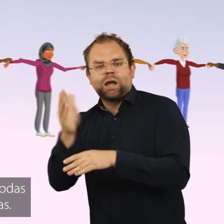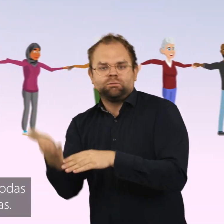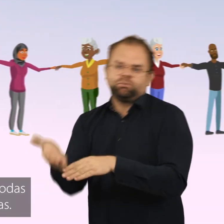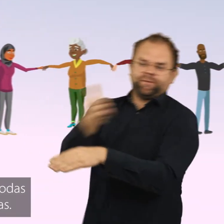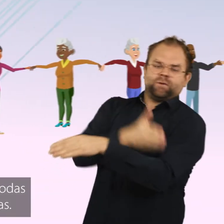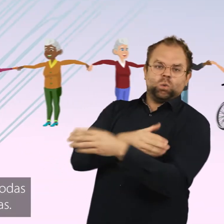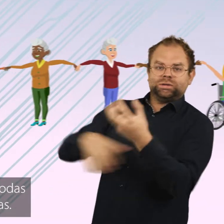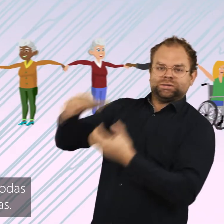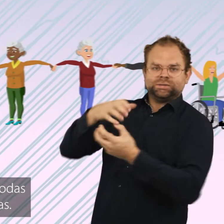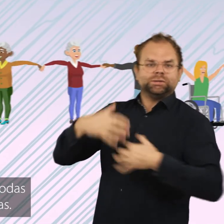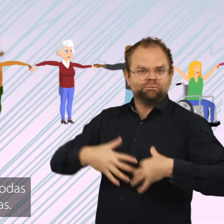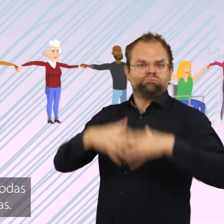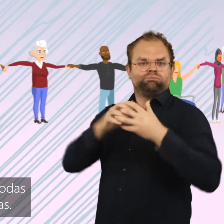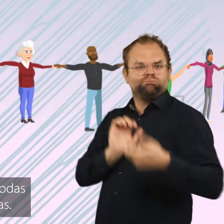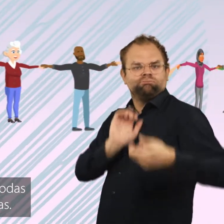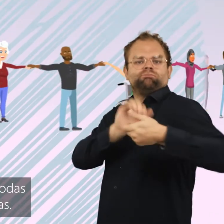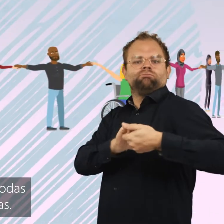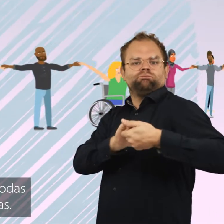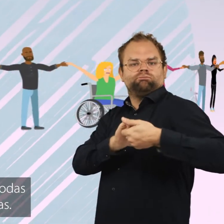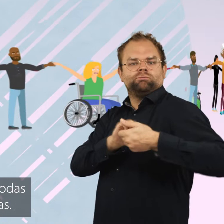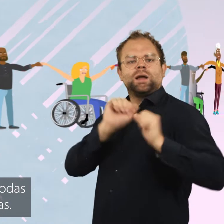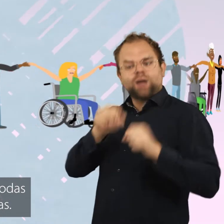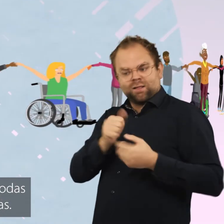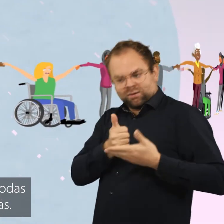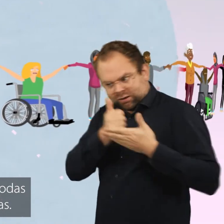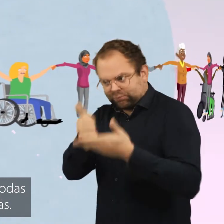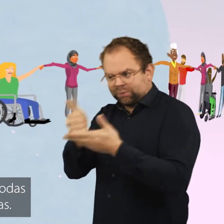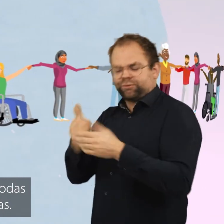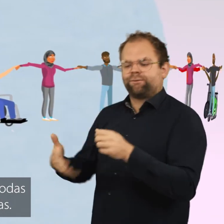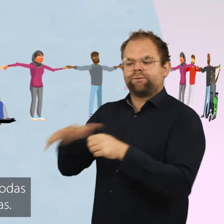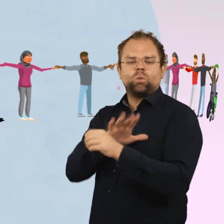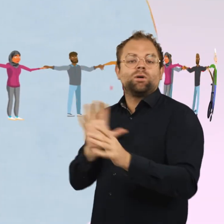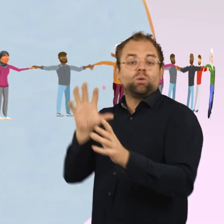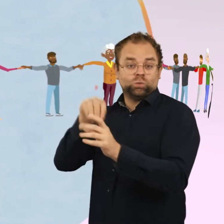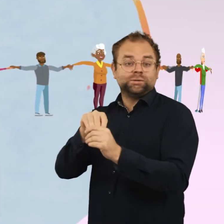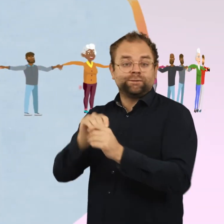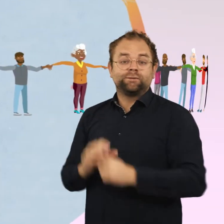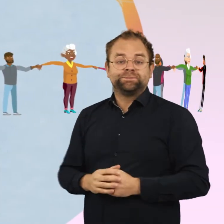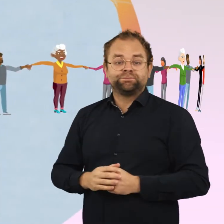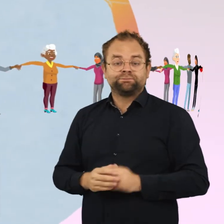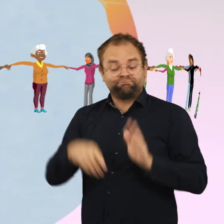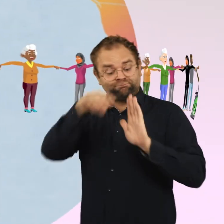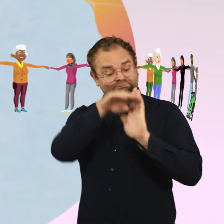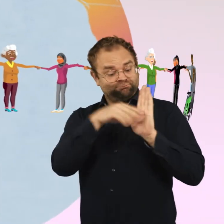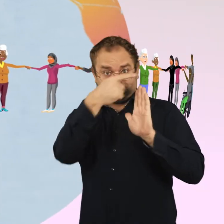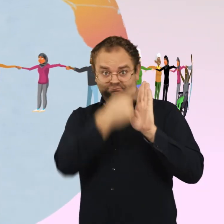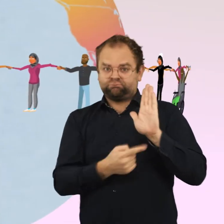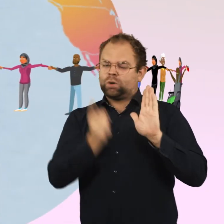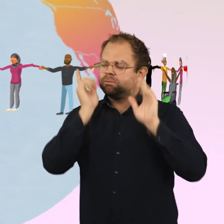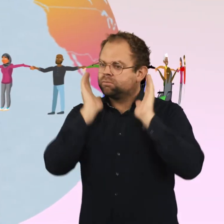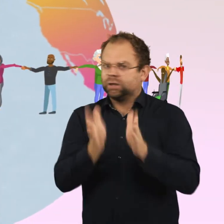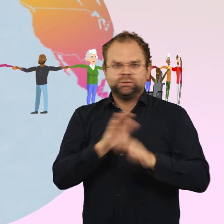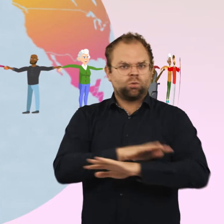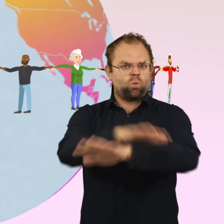De esta manera se puede asegurar que todas las respuestas sean realmente inclusivas. Es vital que las directrices del Comité